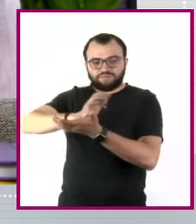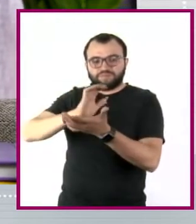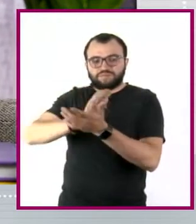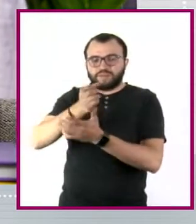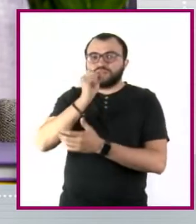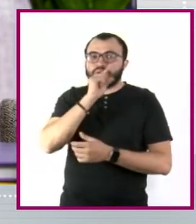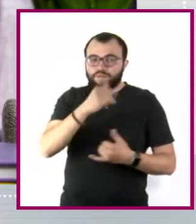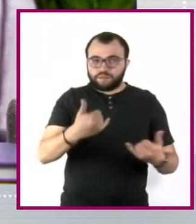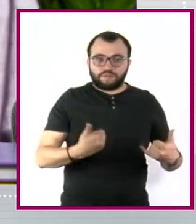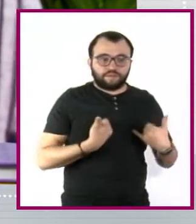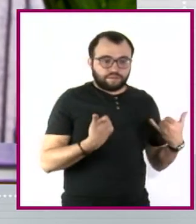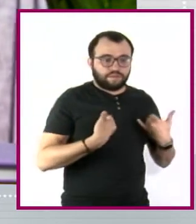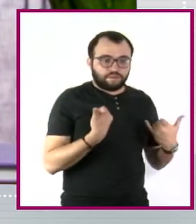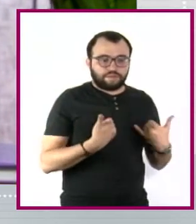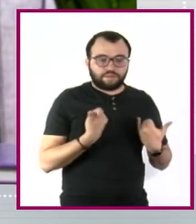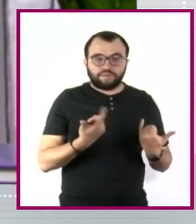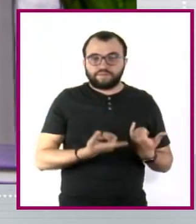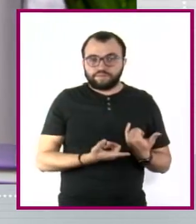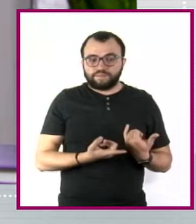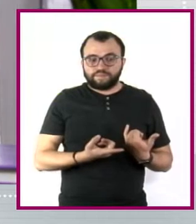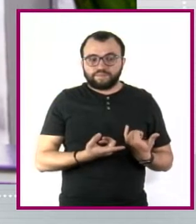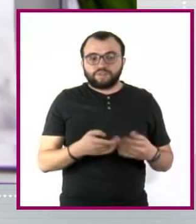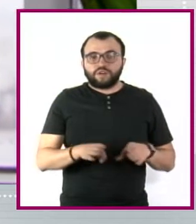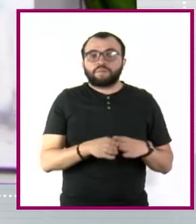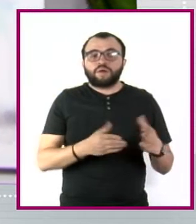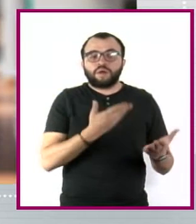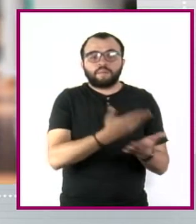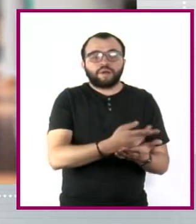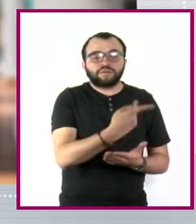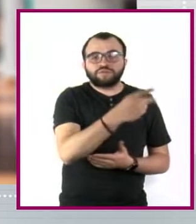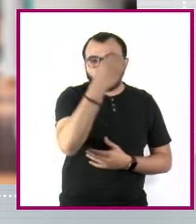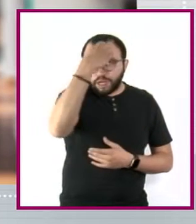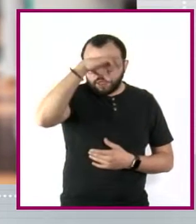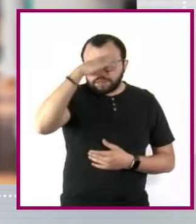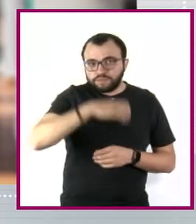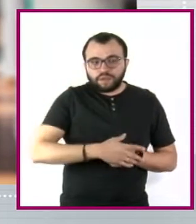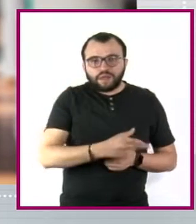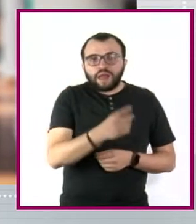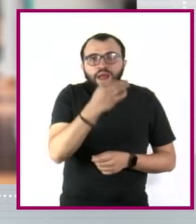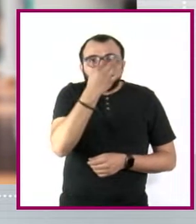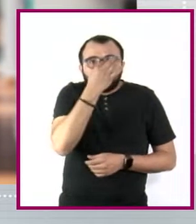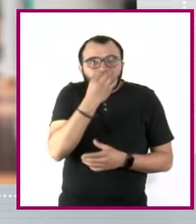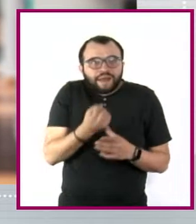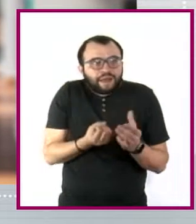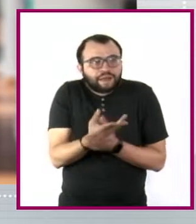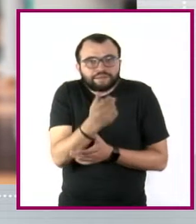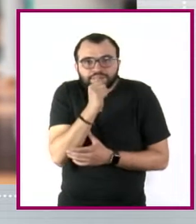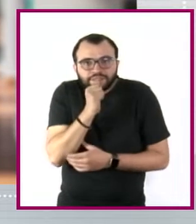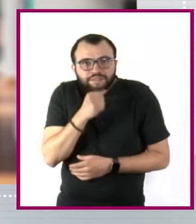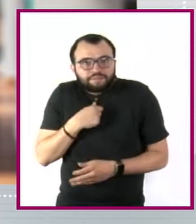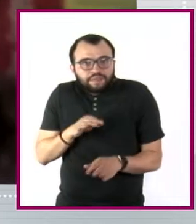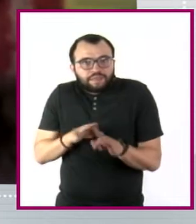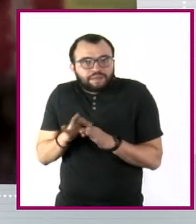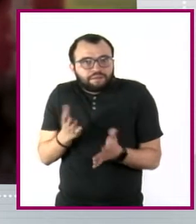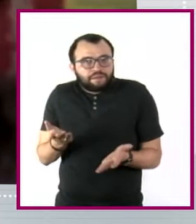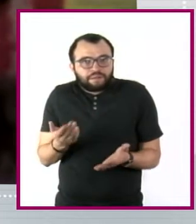a los jóvenes en donde les piden experiencia cuando están saliendo de alguna carrera, alguna